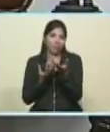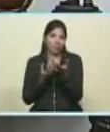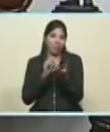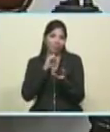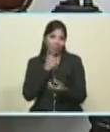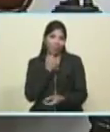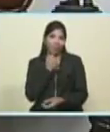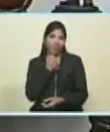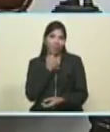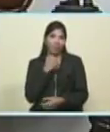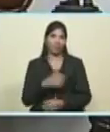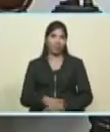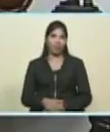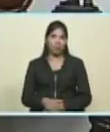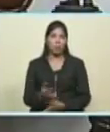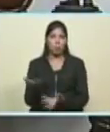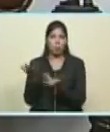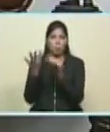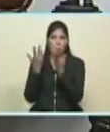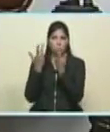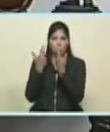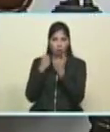de las que me dijeron